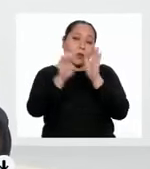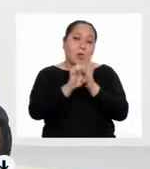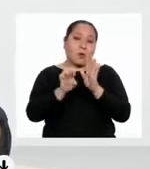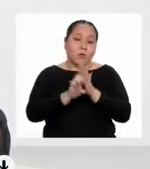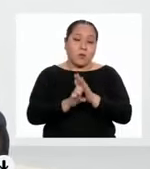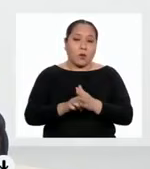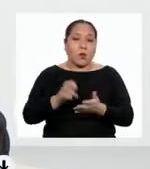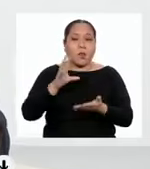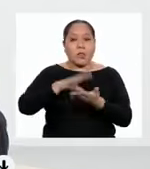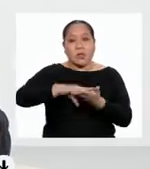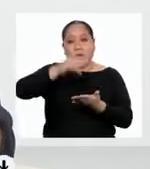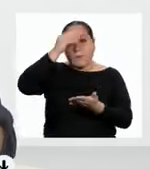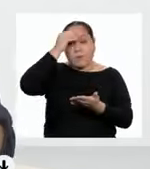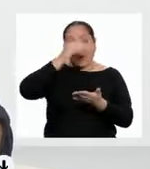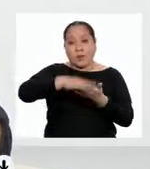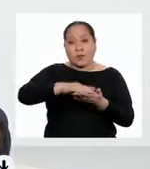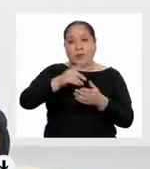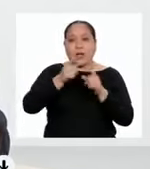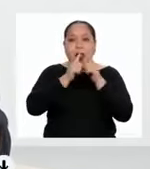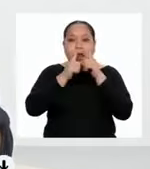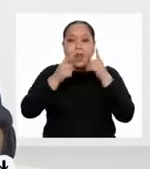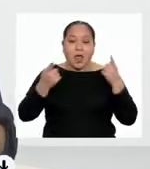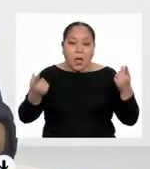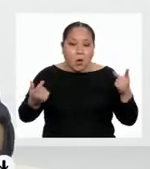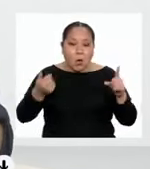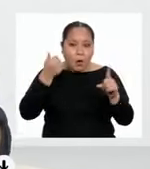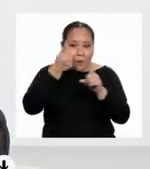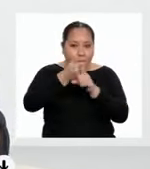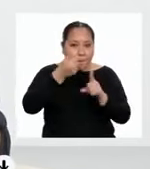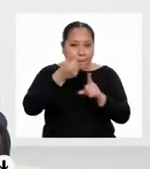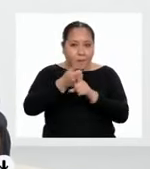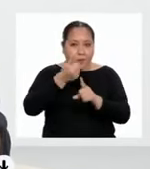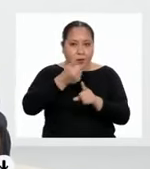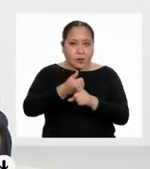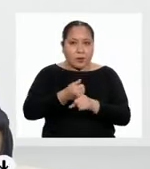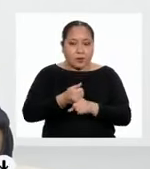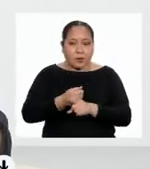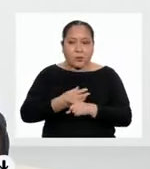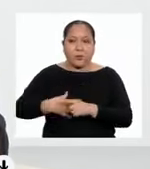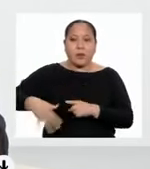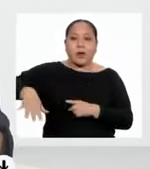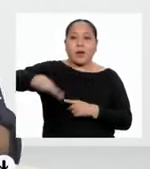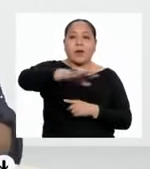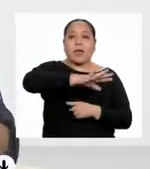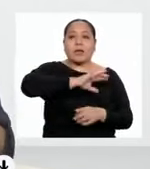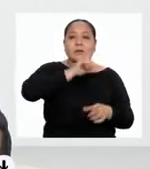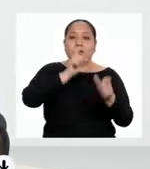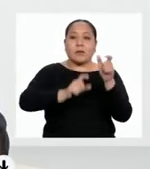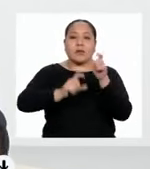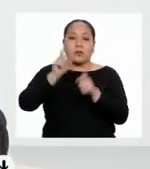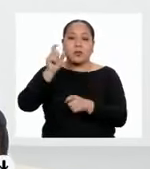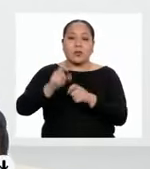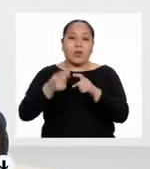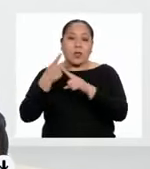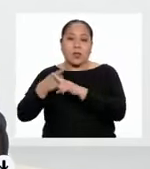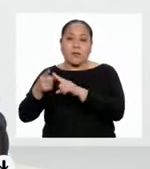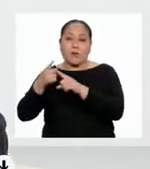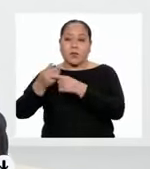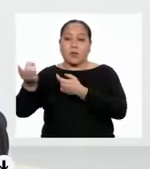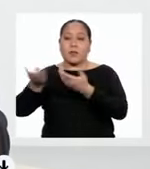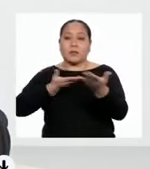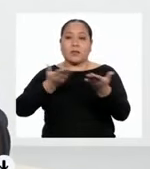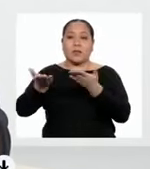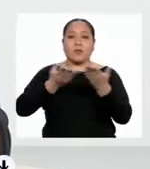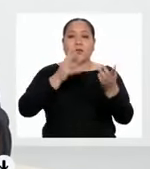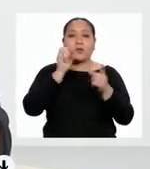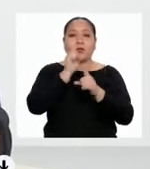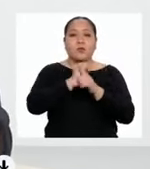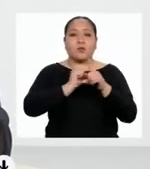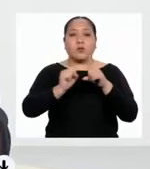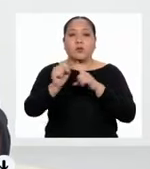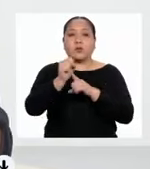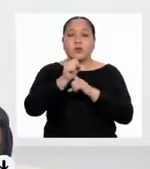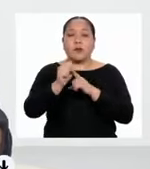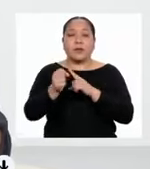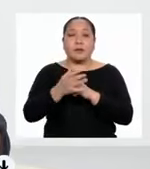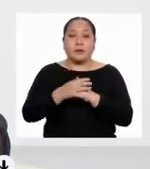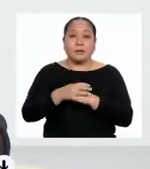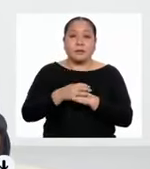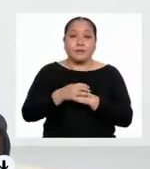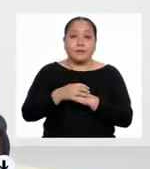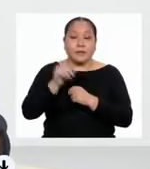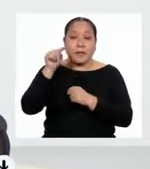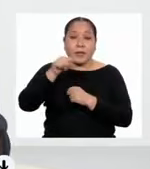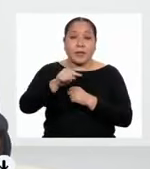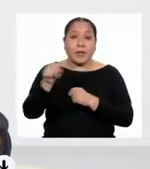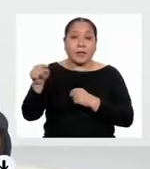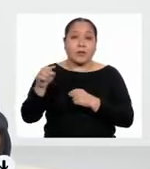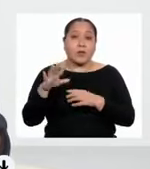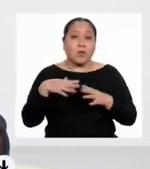de aprendizaje de lenguas nativas para el personal de distintos servicios sociales. Ya se